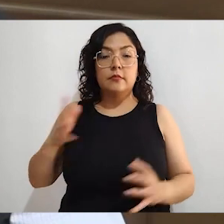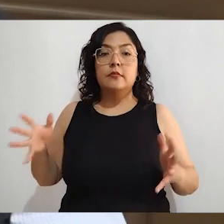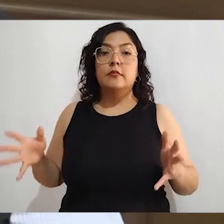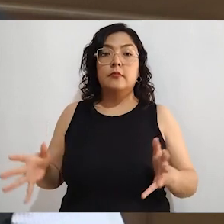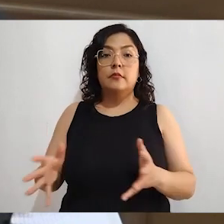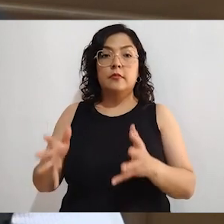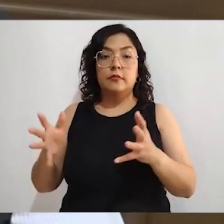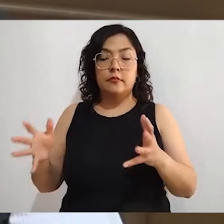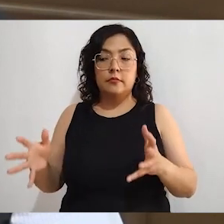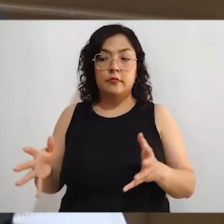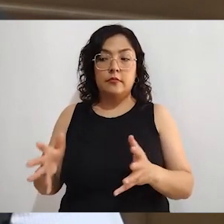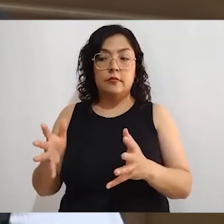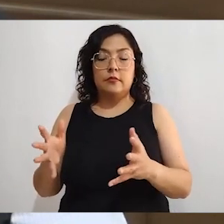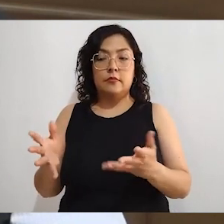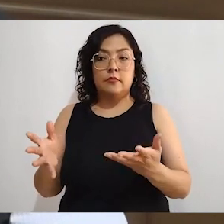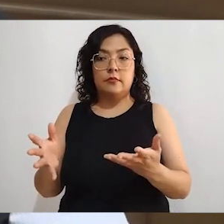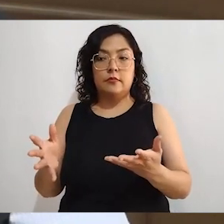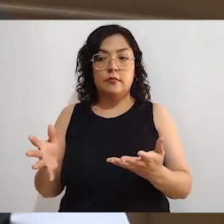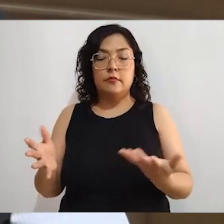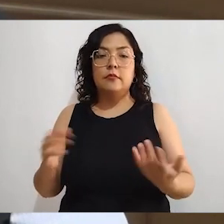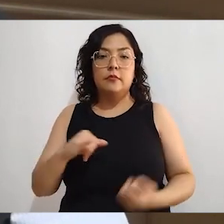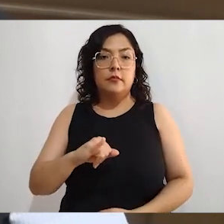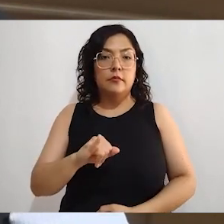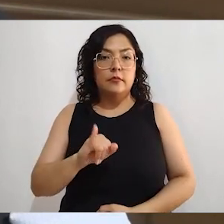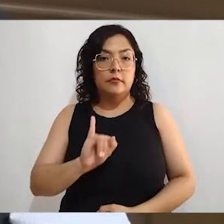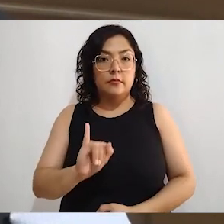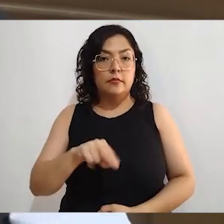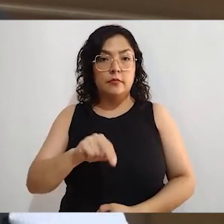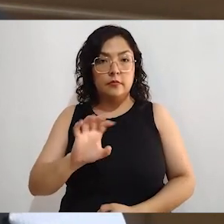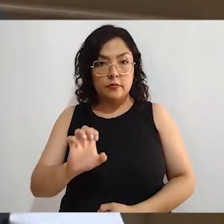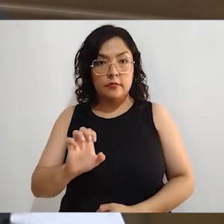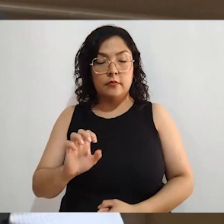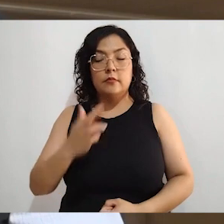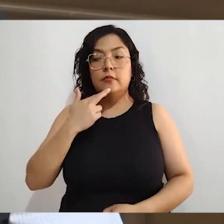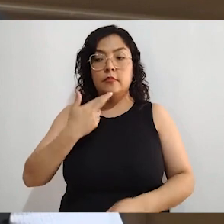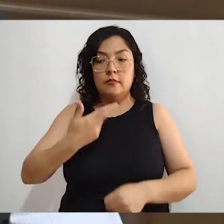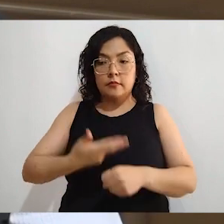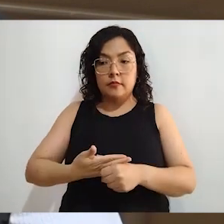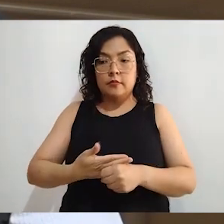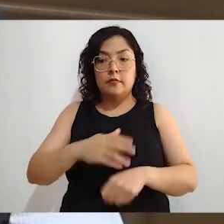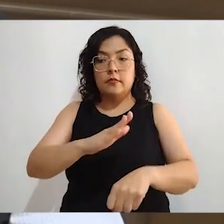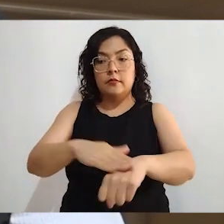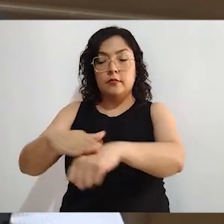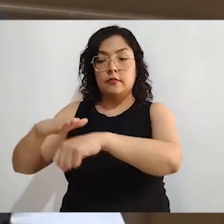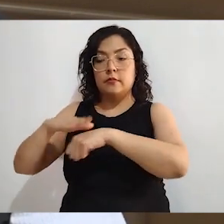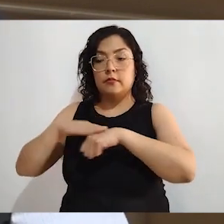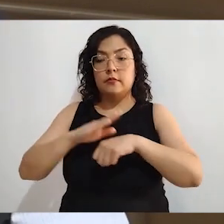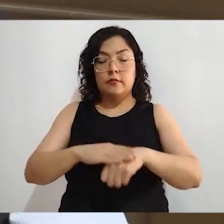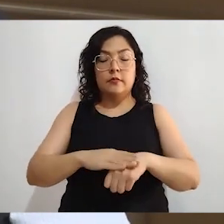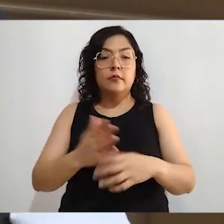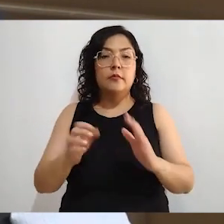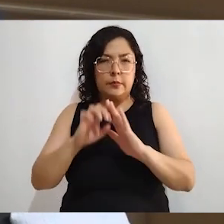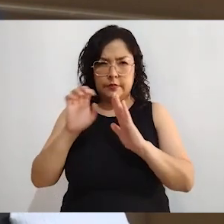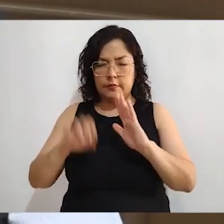convocatoria del INE, que sacó a principios del año, en donde se invitó a las organizaciones de la sociedad civil